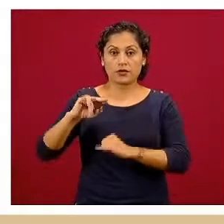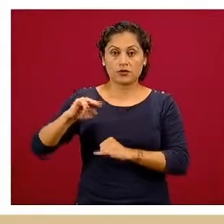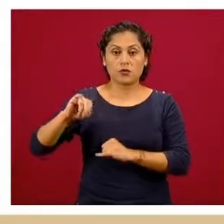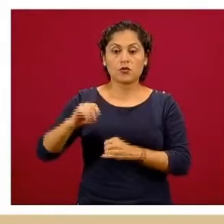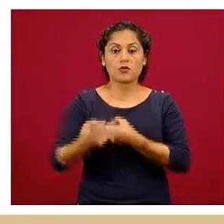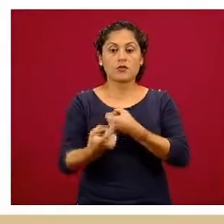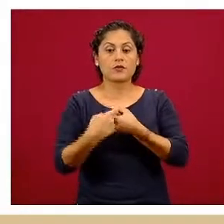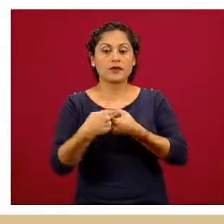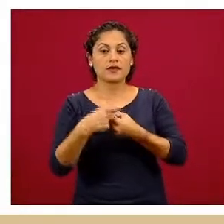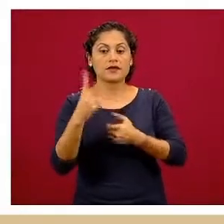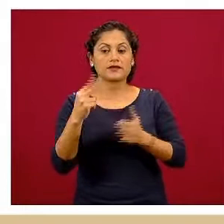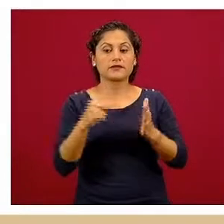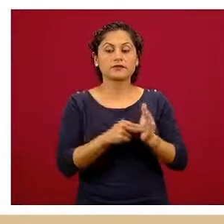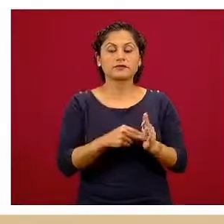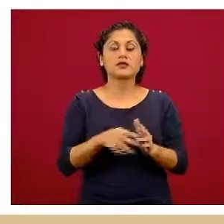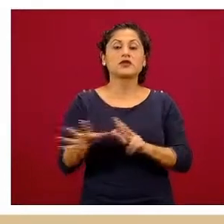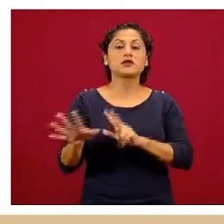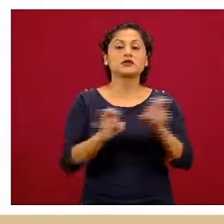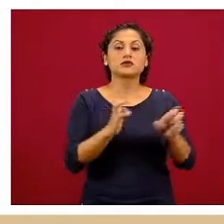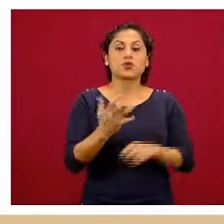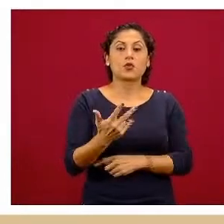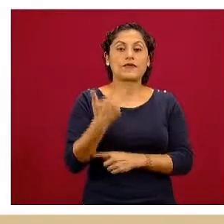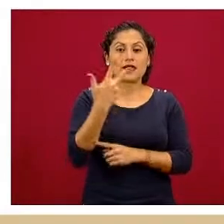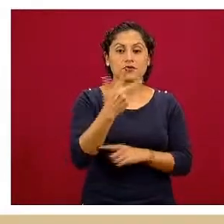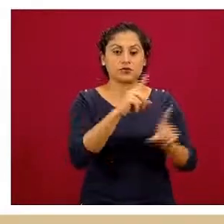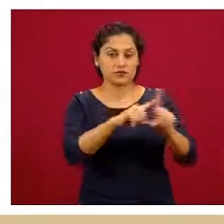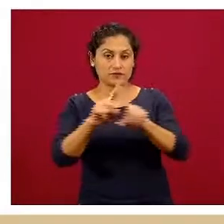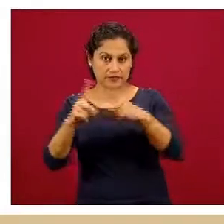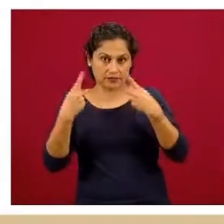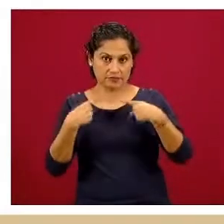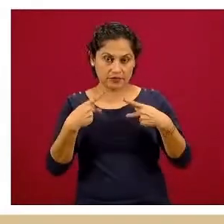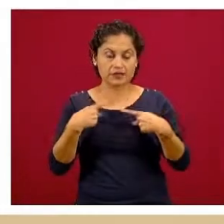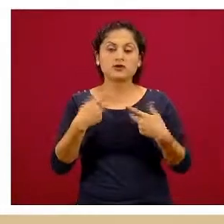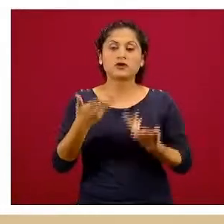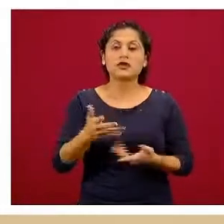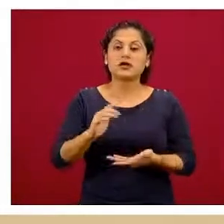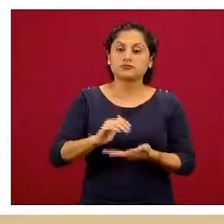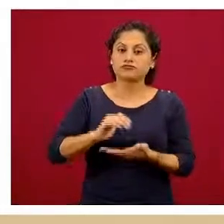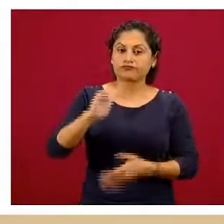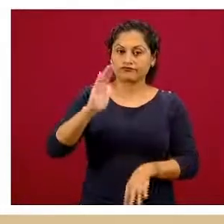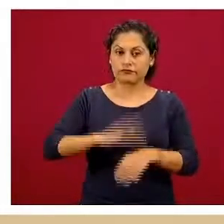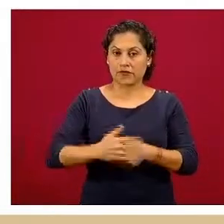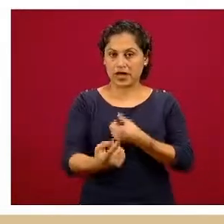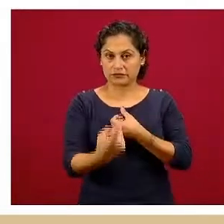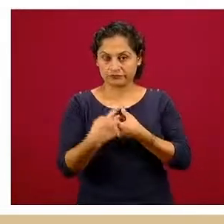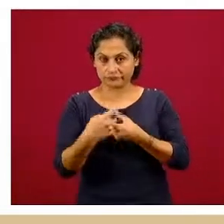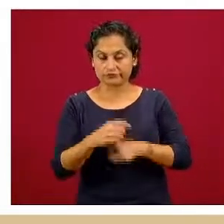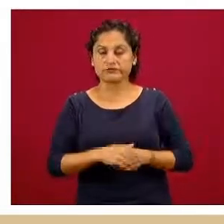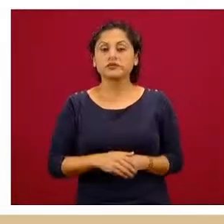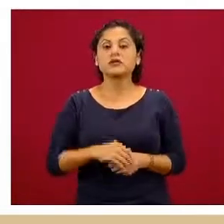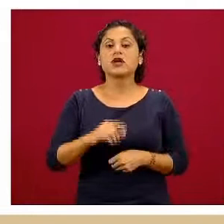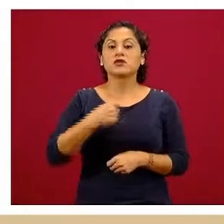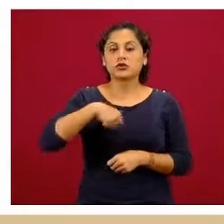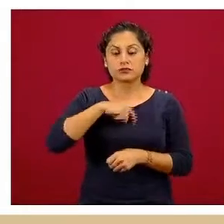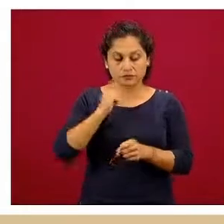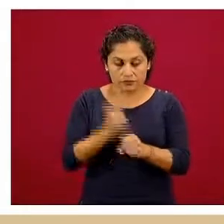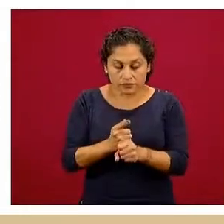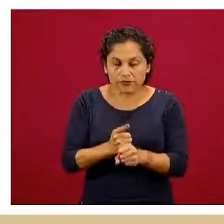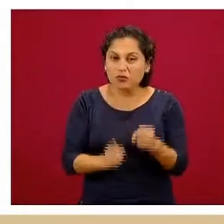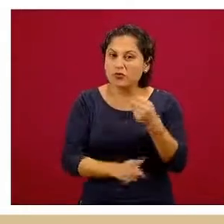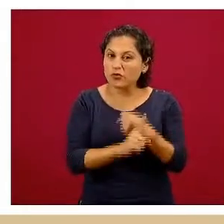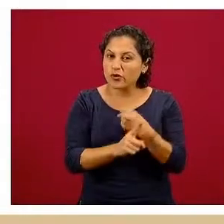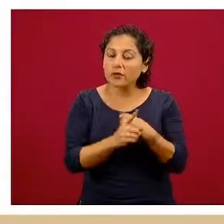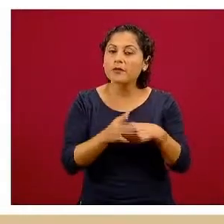858 casos y se sigue incrementando. Encontramos que las problemáticas principales son el estrés,